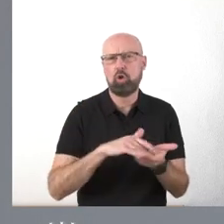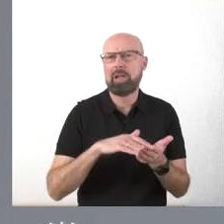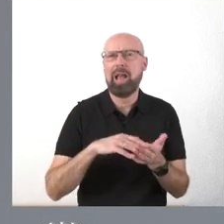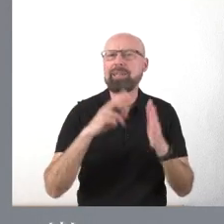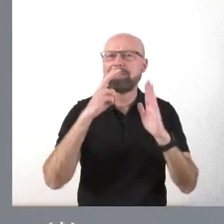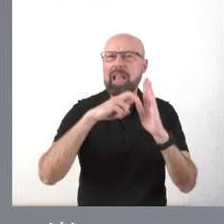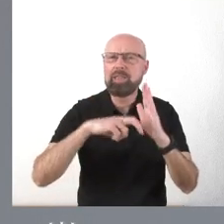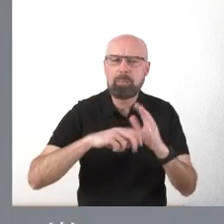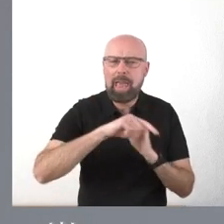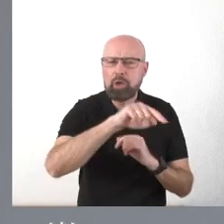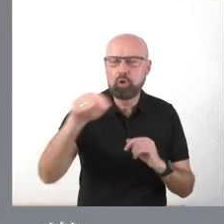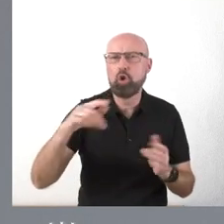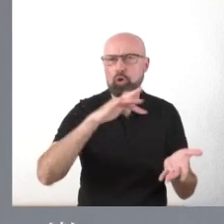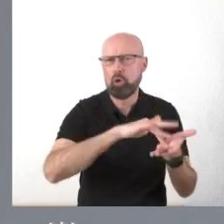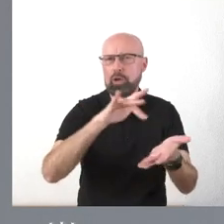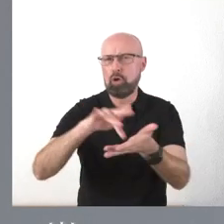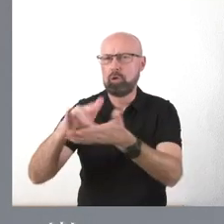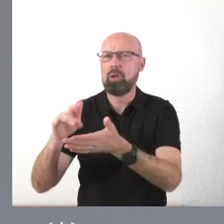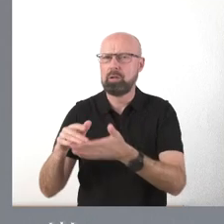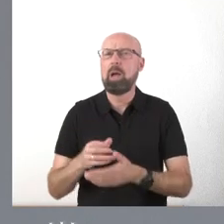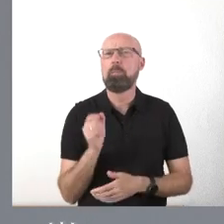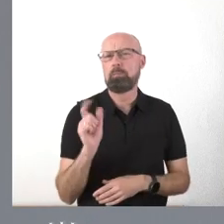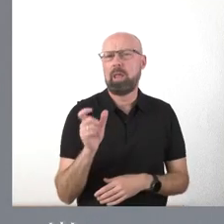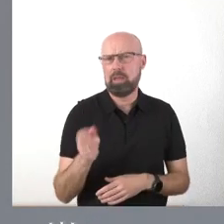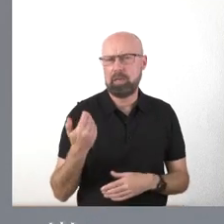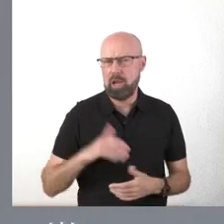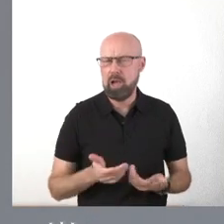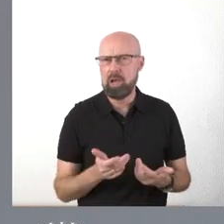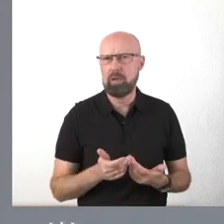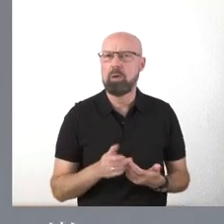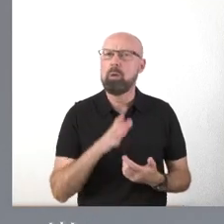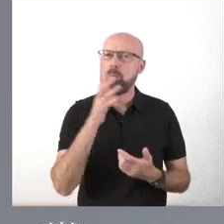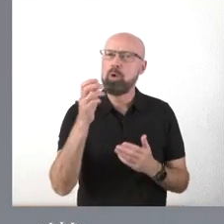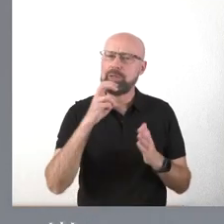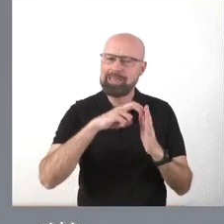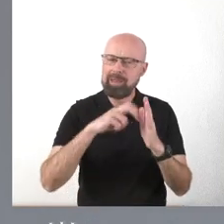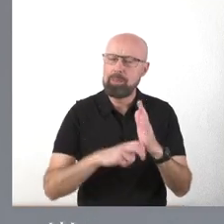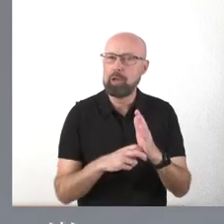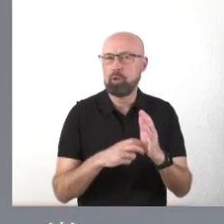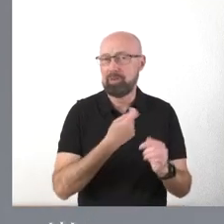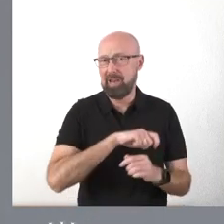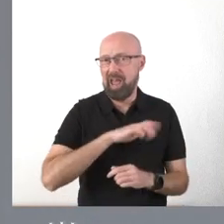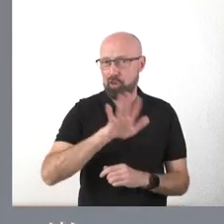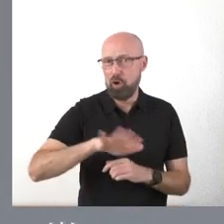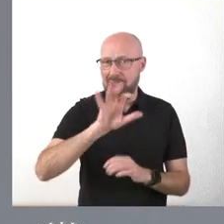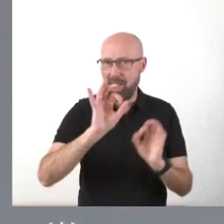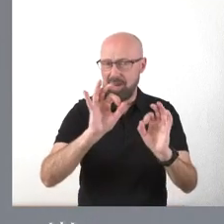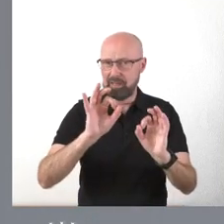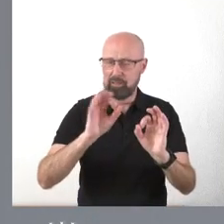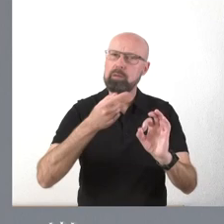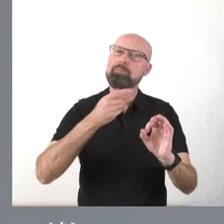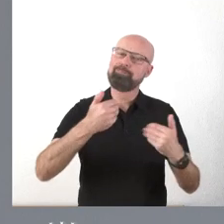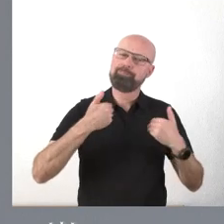en repetidas ocasiones, por todos esos yacimientos que son estatales y que nosotros tenemos la gestión.